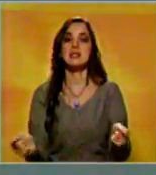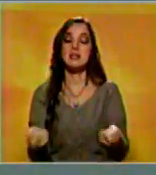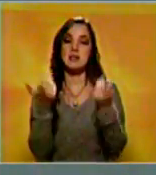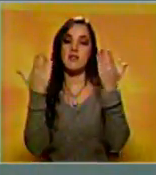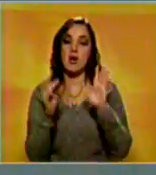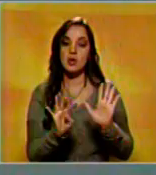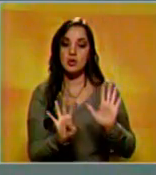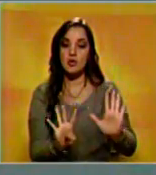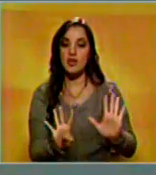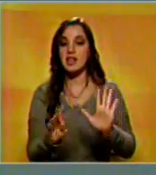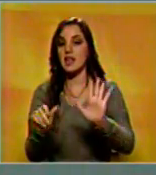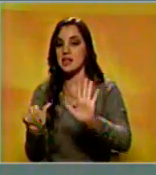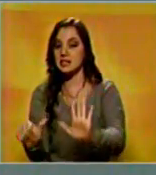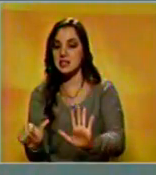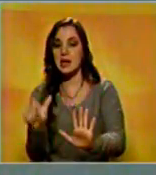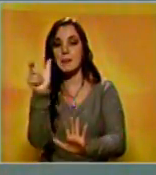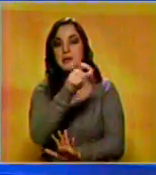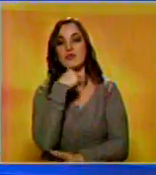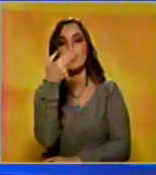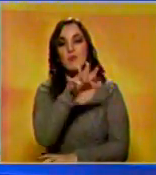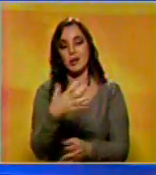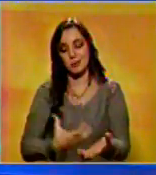96 cadáveres.